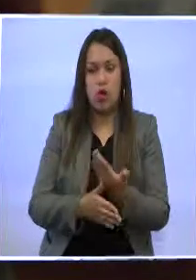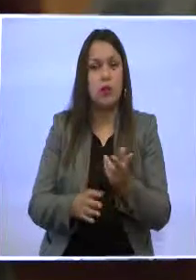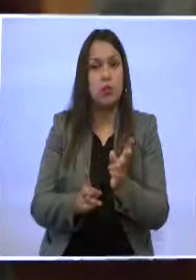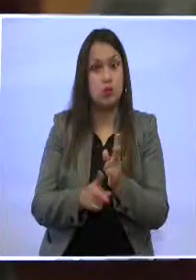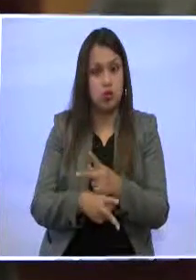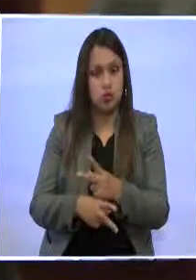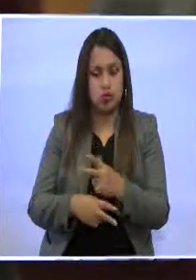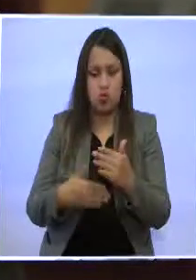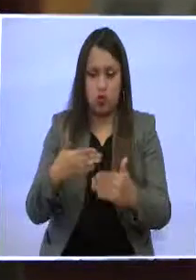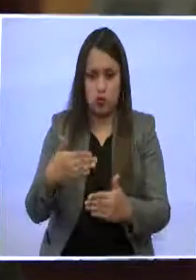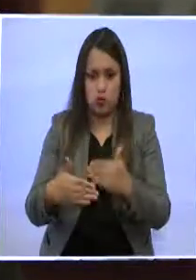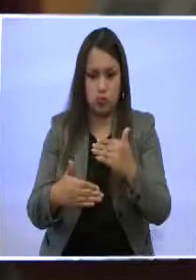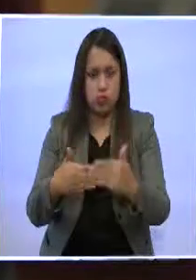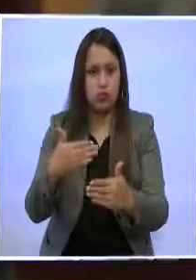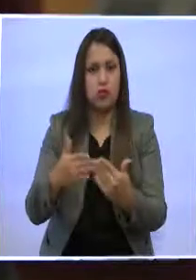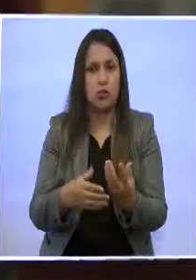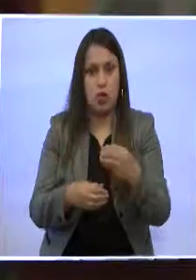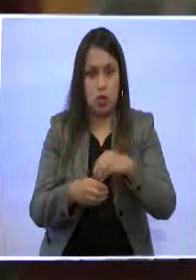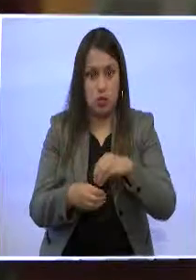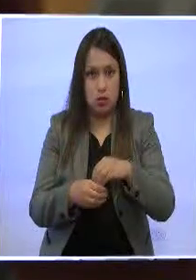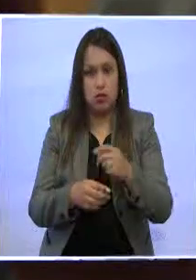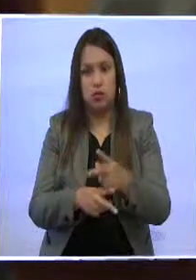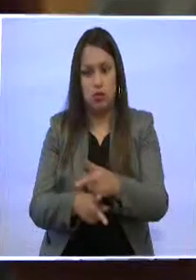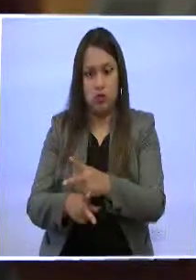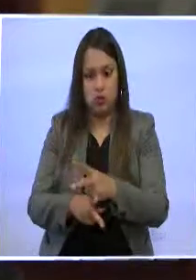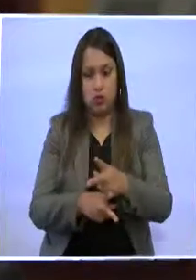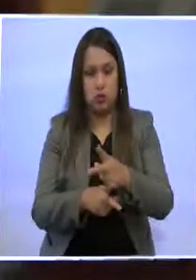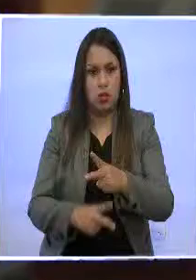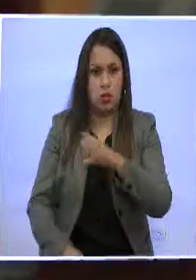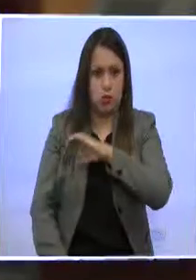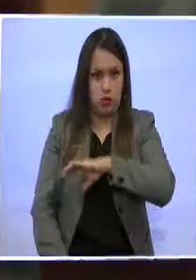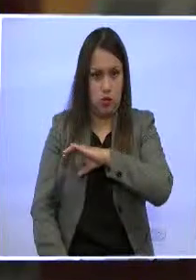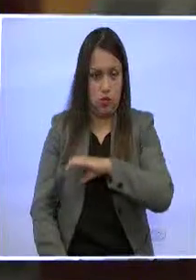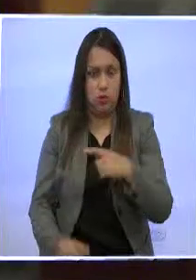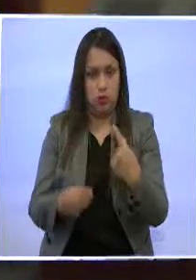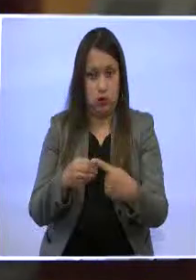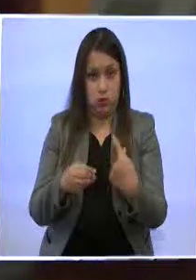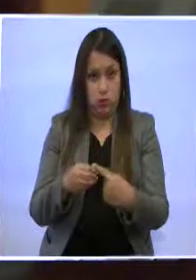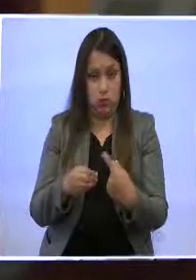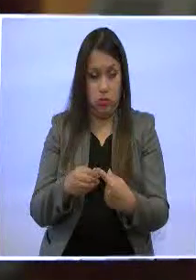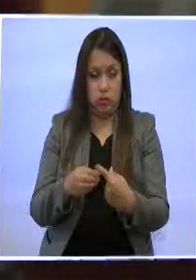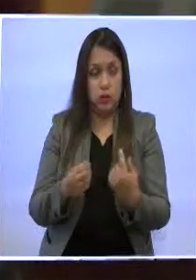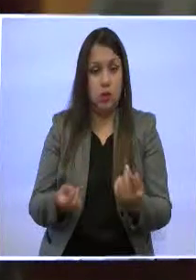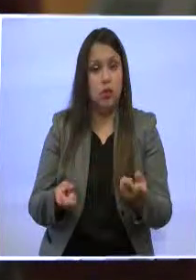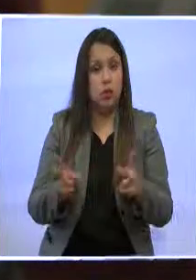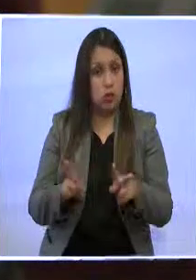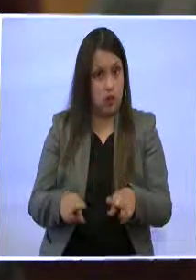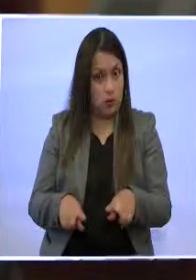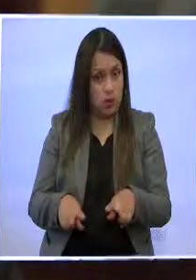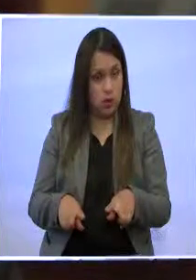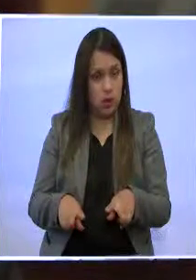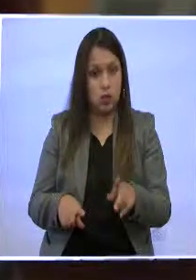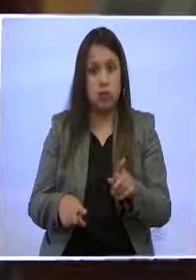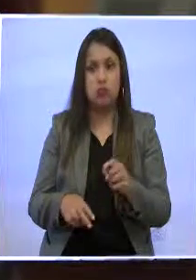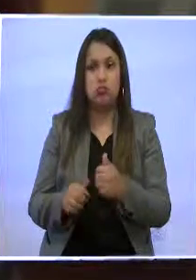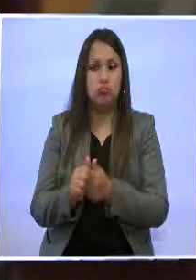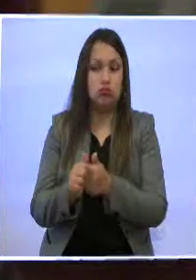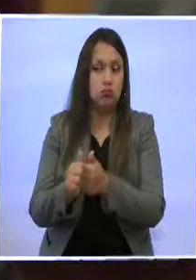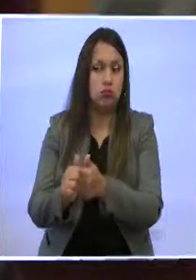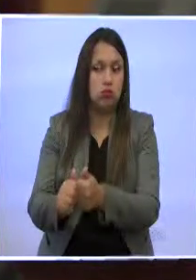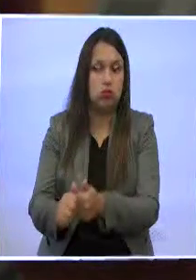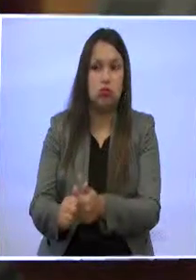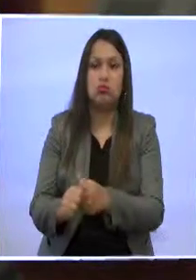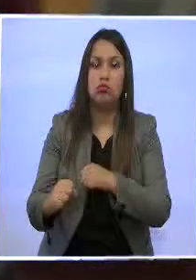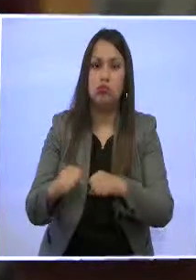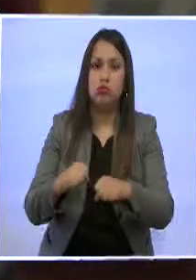legislativa al interior del Consejo Metropolitano y por otro lado hacer seguimiento y fiscalizar la labor